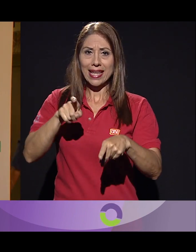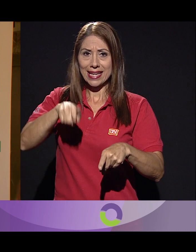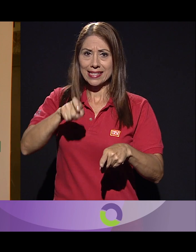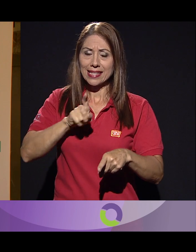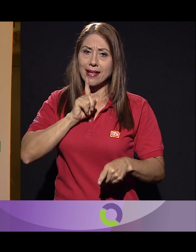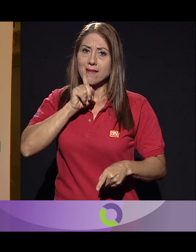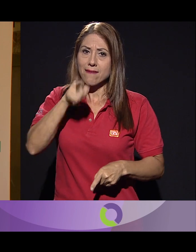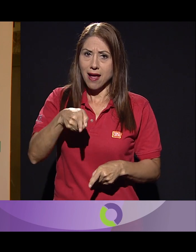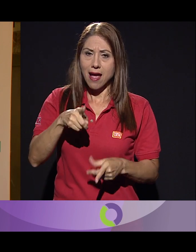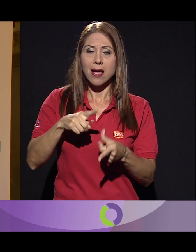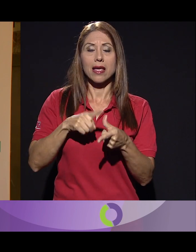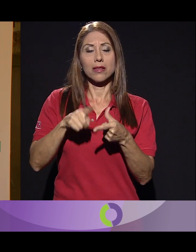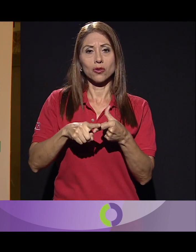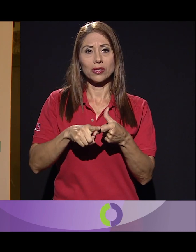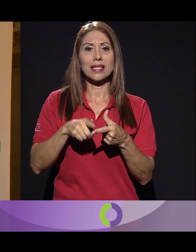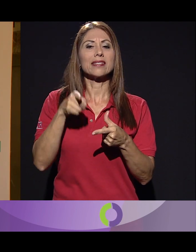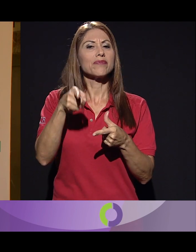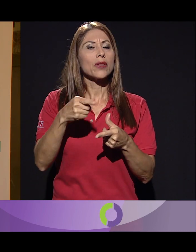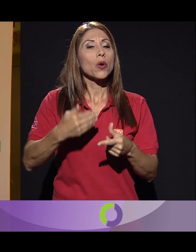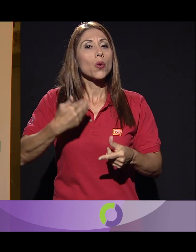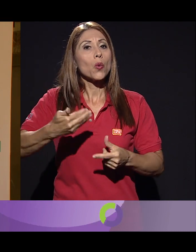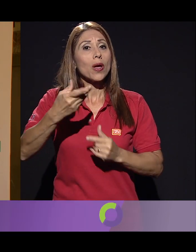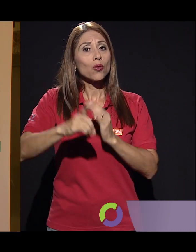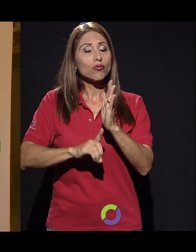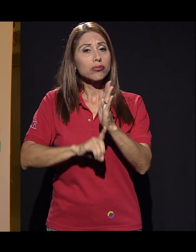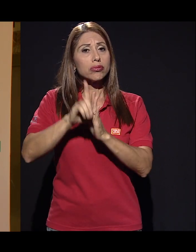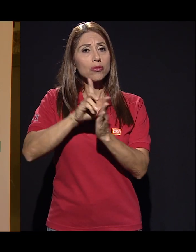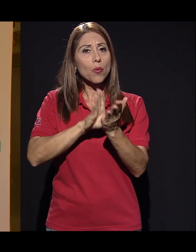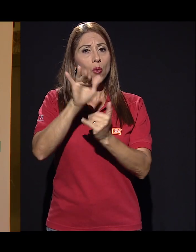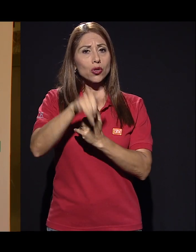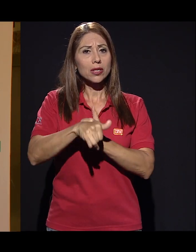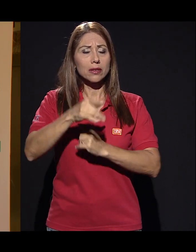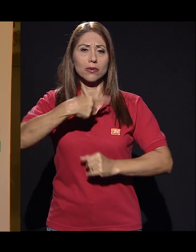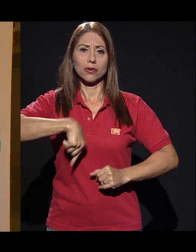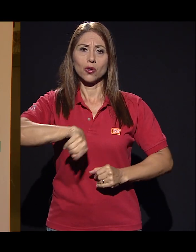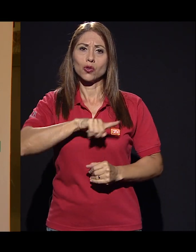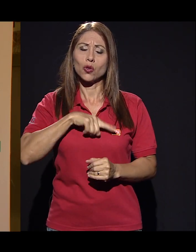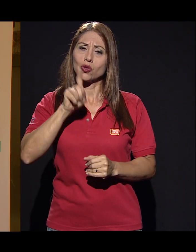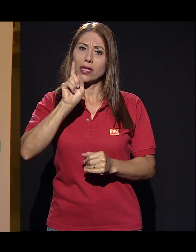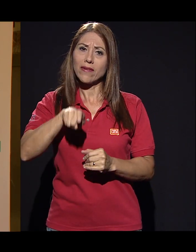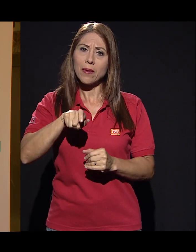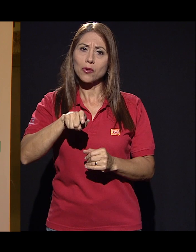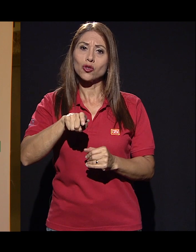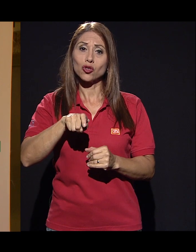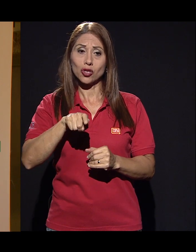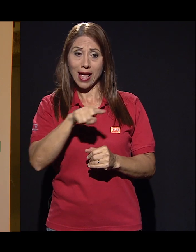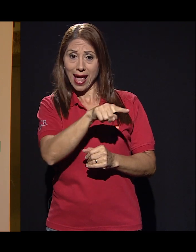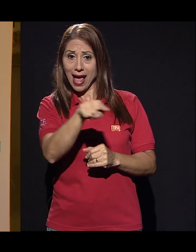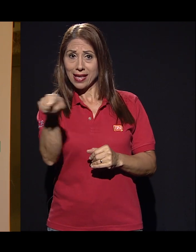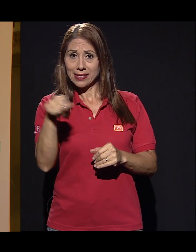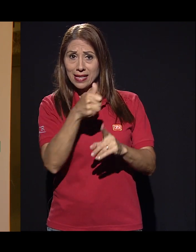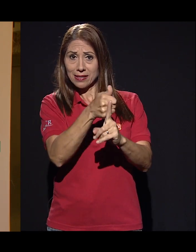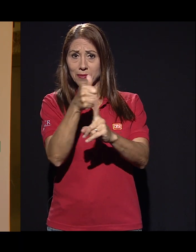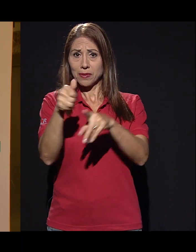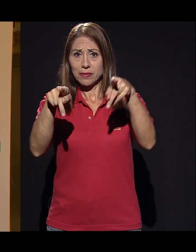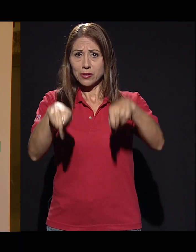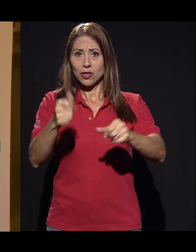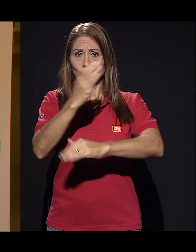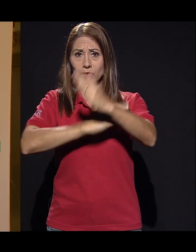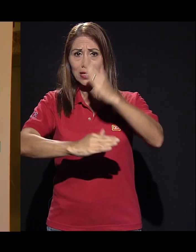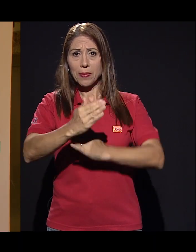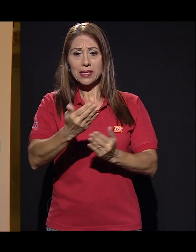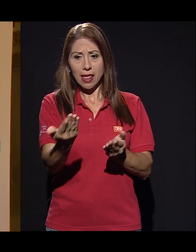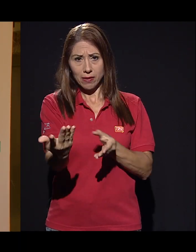Entonces, dentro de este concepto, cuando se desarrolla un proyecto, nosotros tenemos que incluir a personas con discapacidad